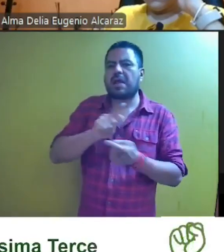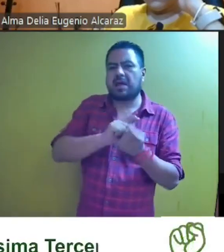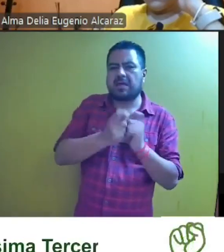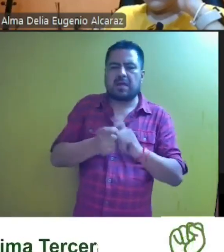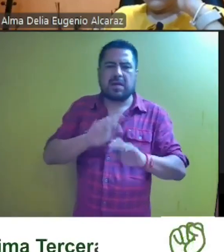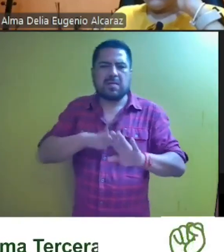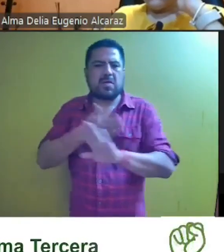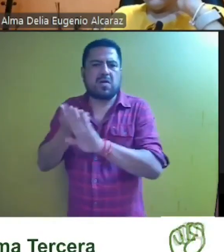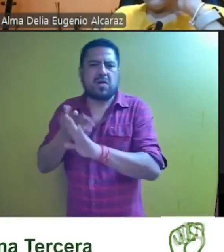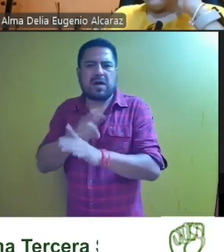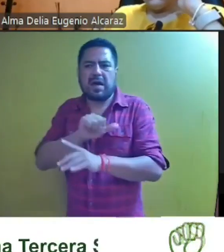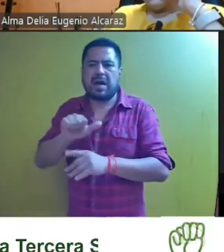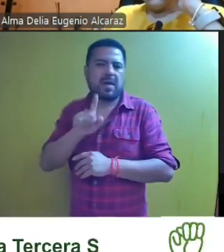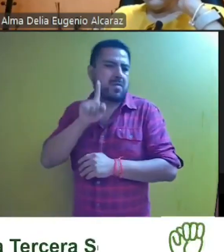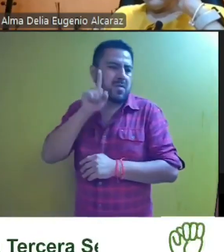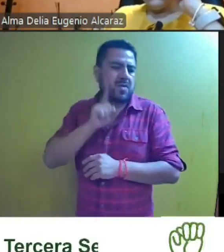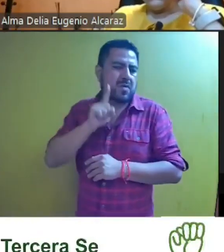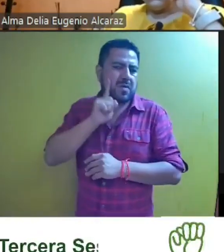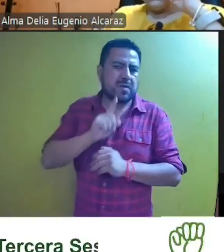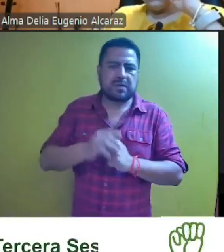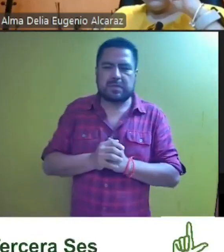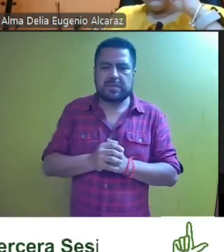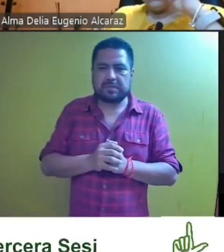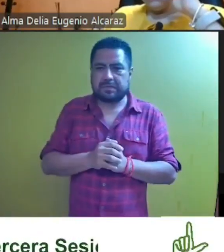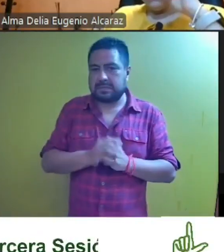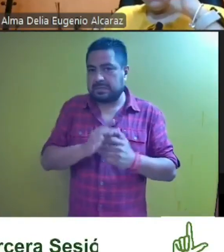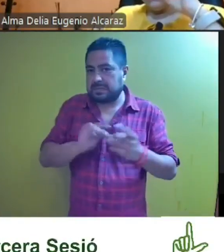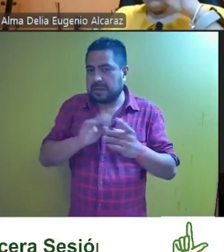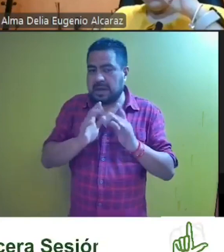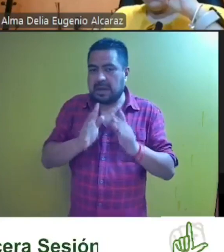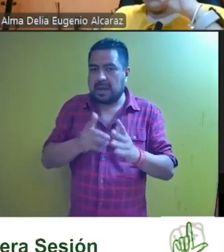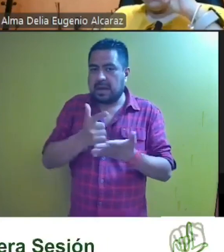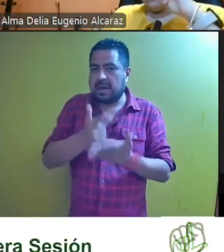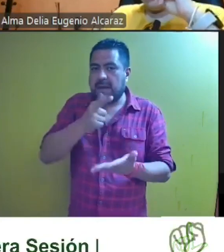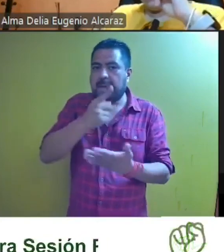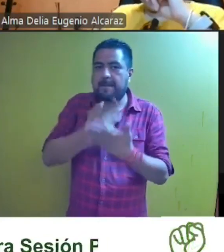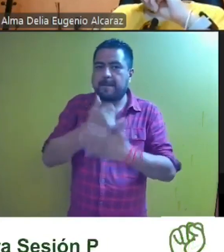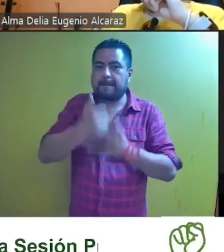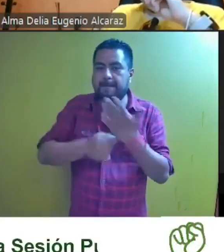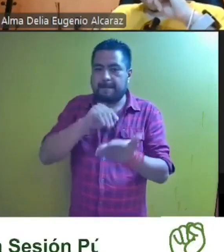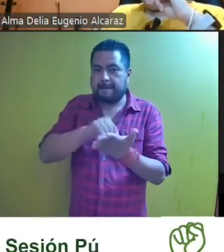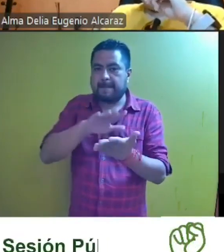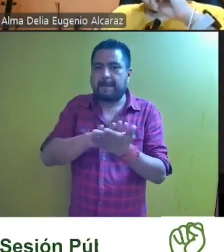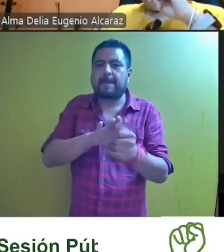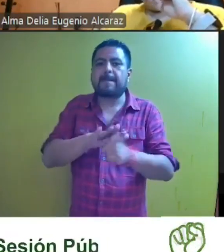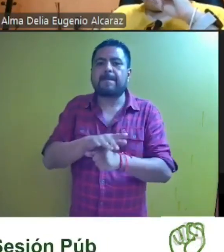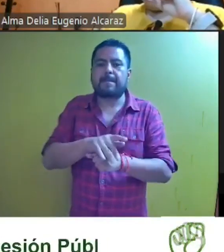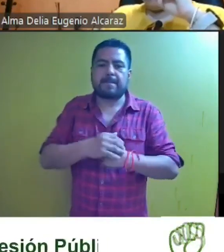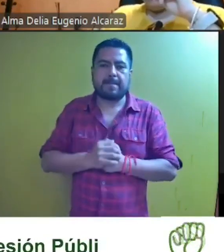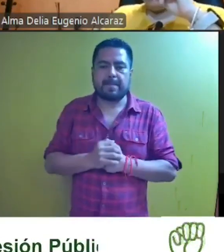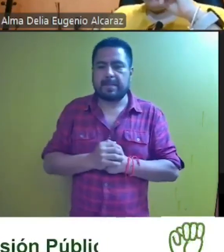violencia política de género referente referente dichos agravios en el proyecto se establece lo siguiente